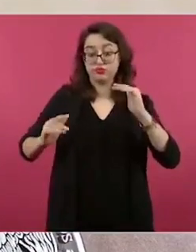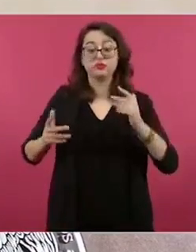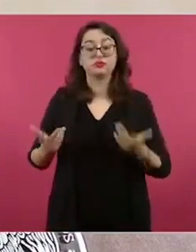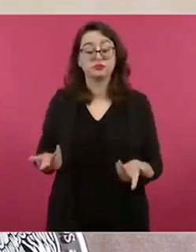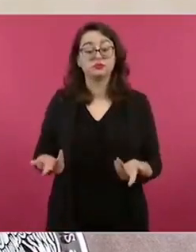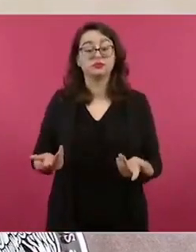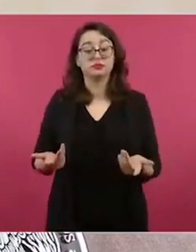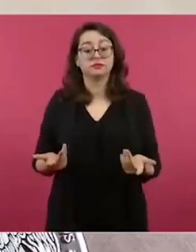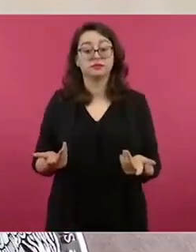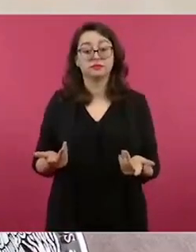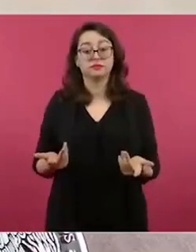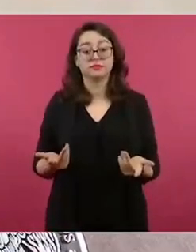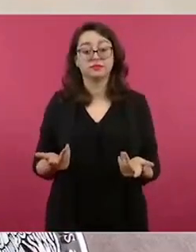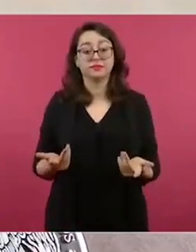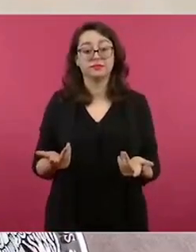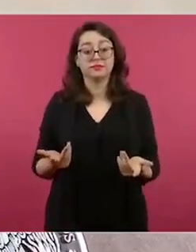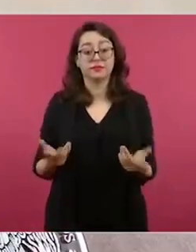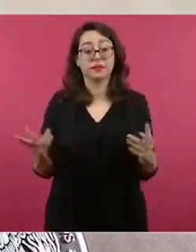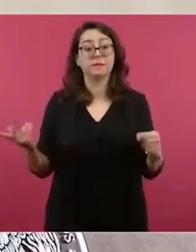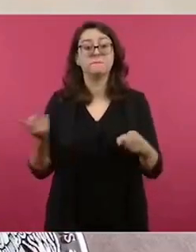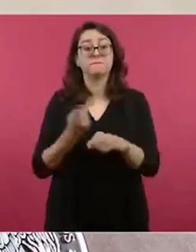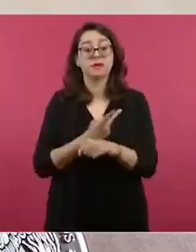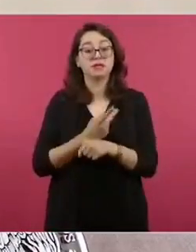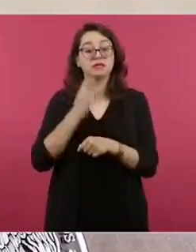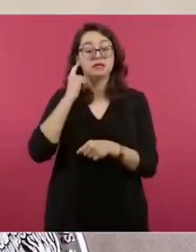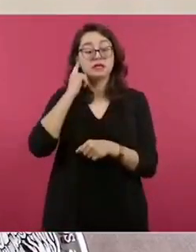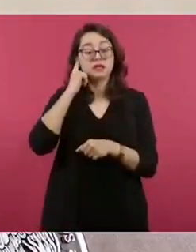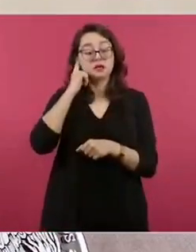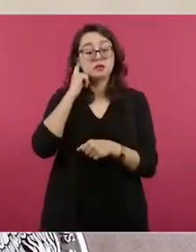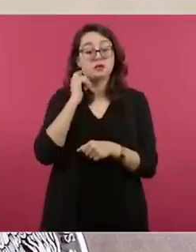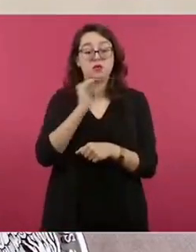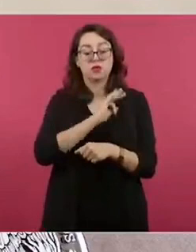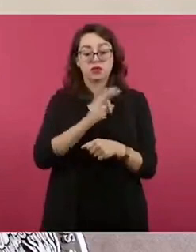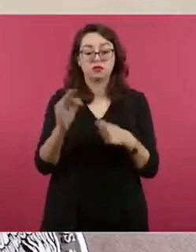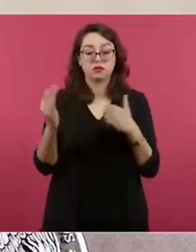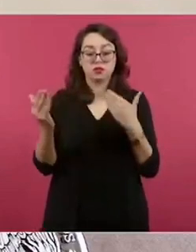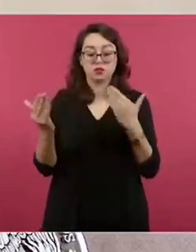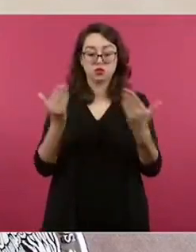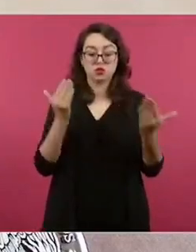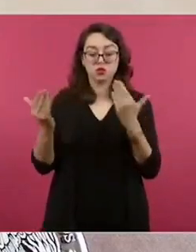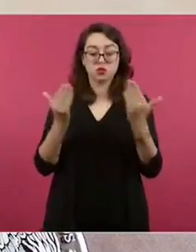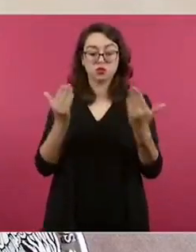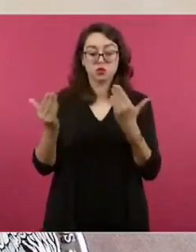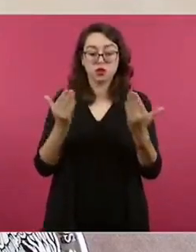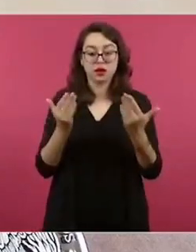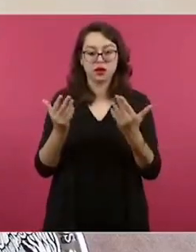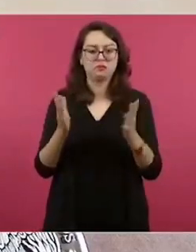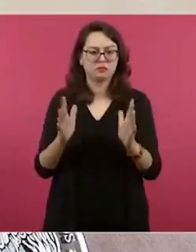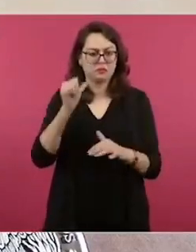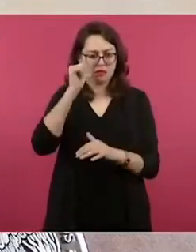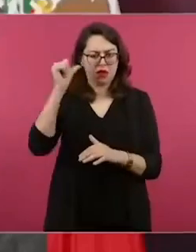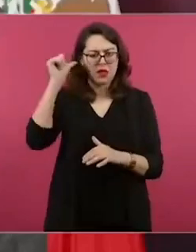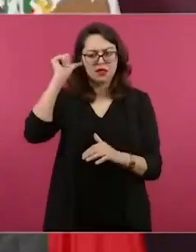Porque si lo comparamos como lo hicimos ayer